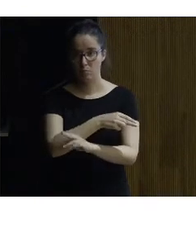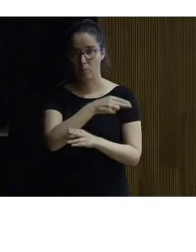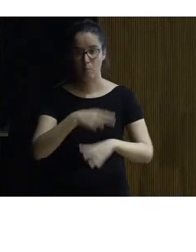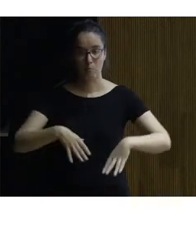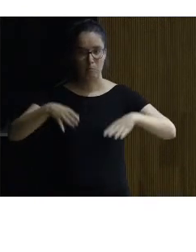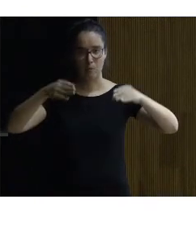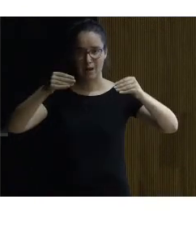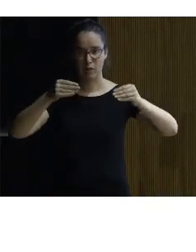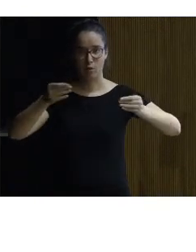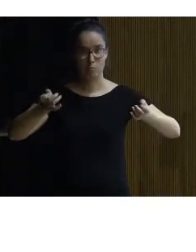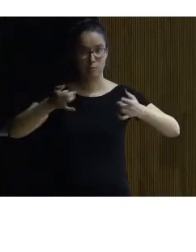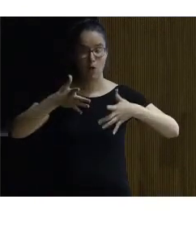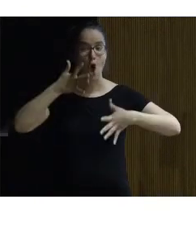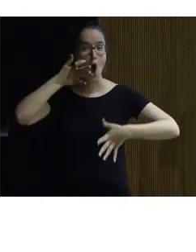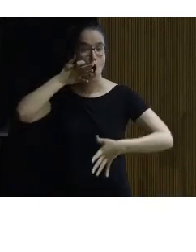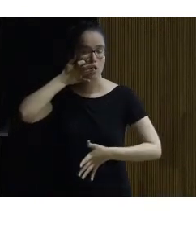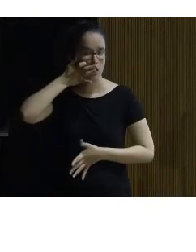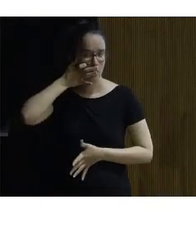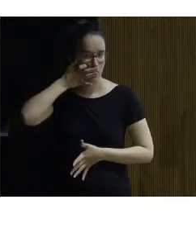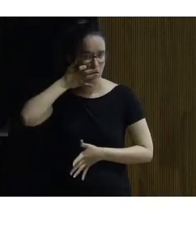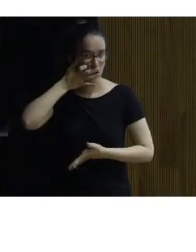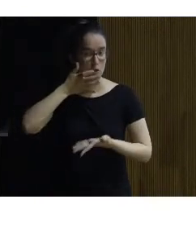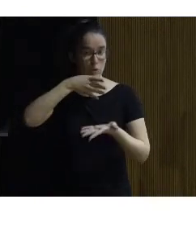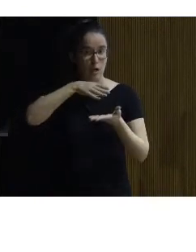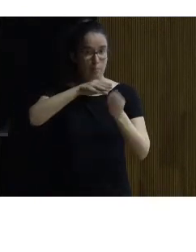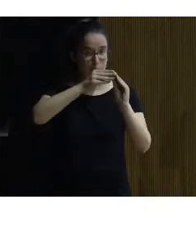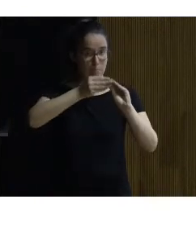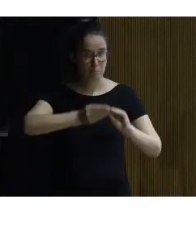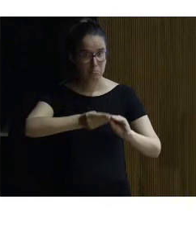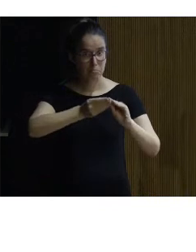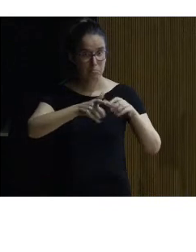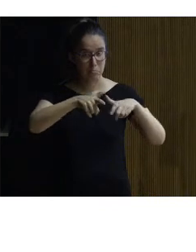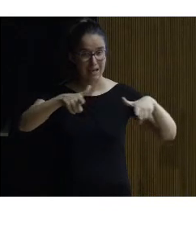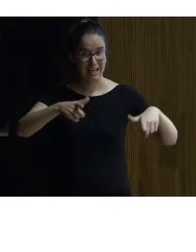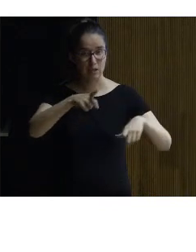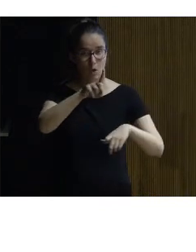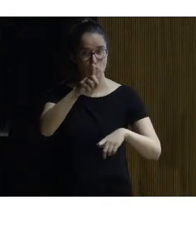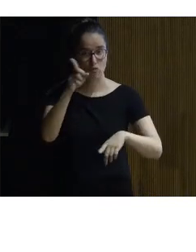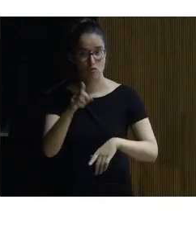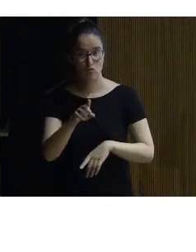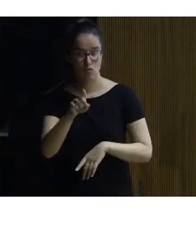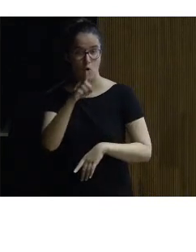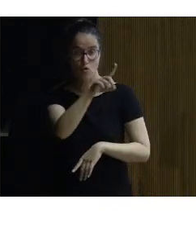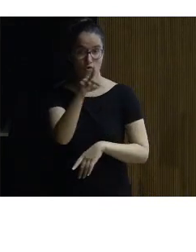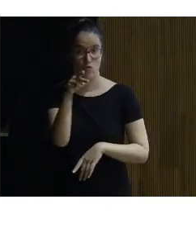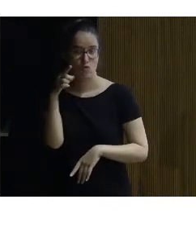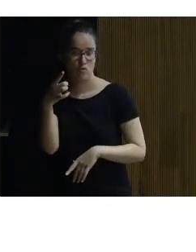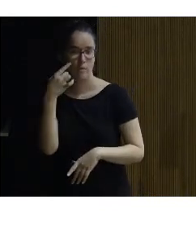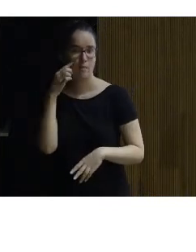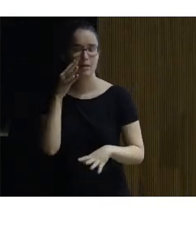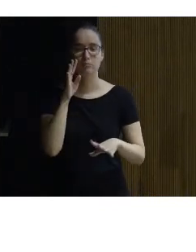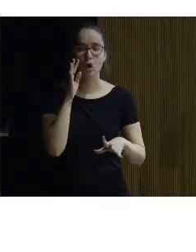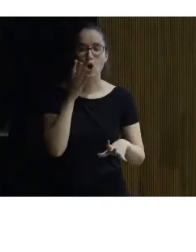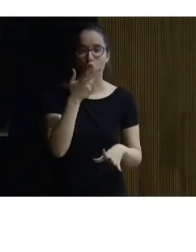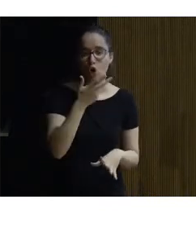palacio como estaba que hay una maqueta uno a uno para ver los acabados texturas el color que se